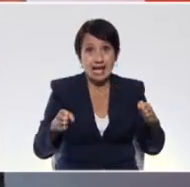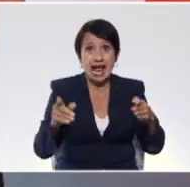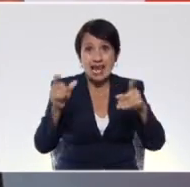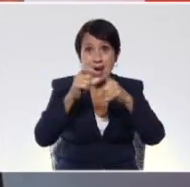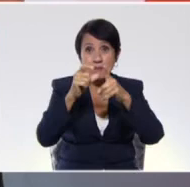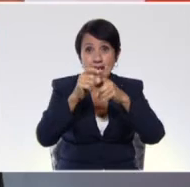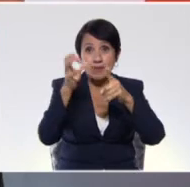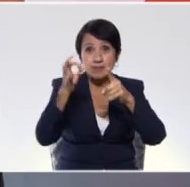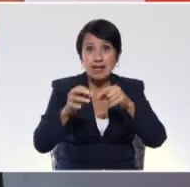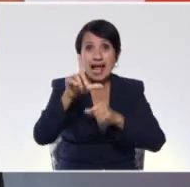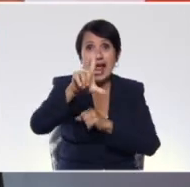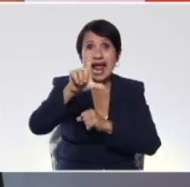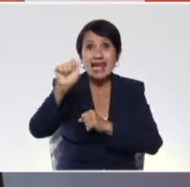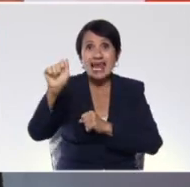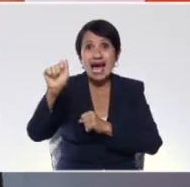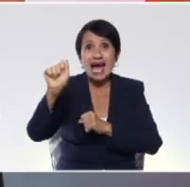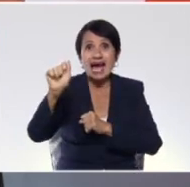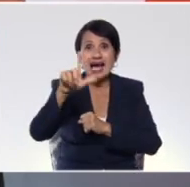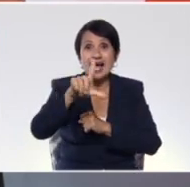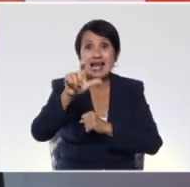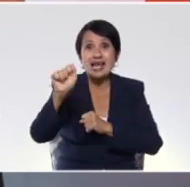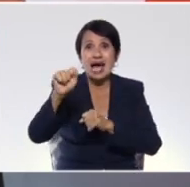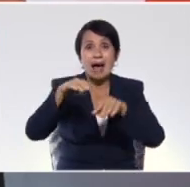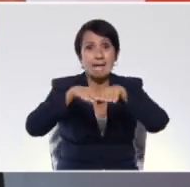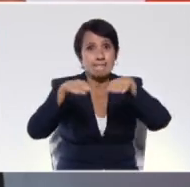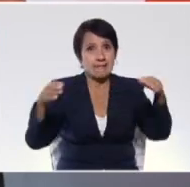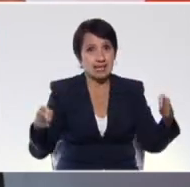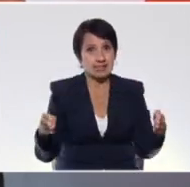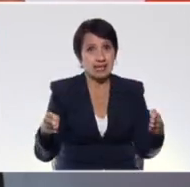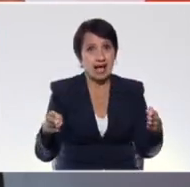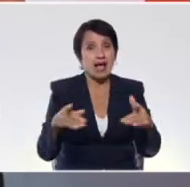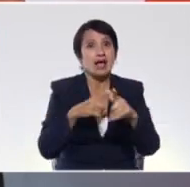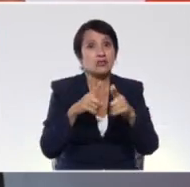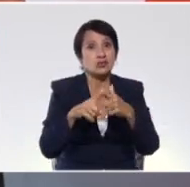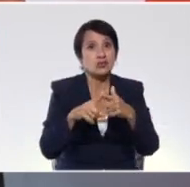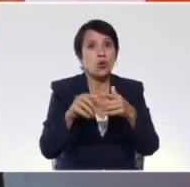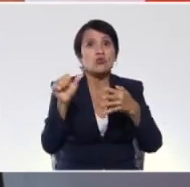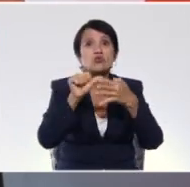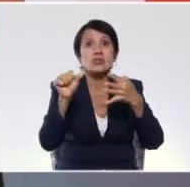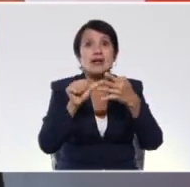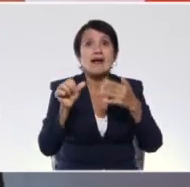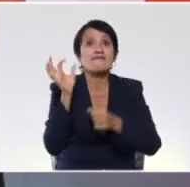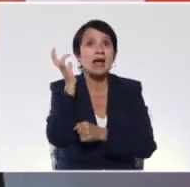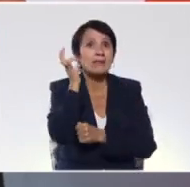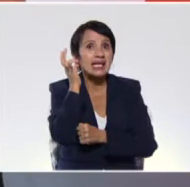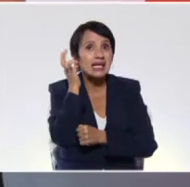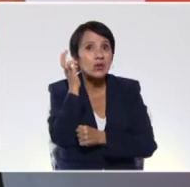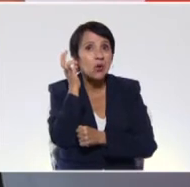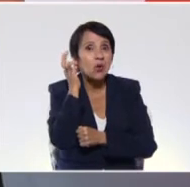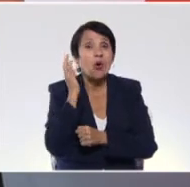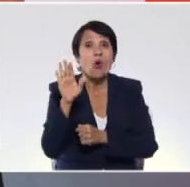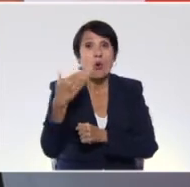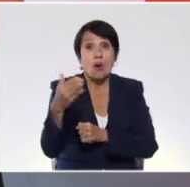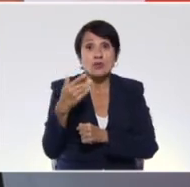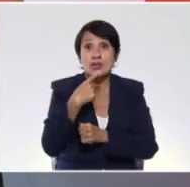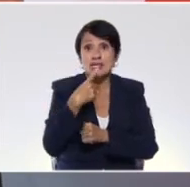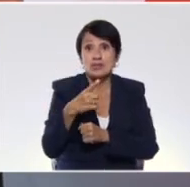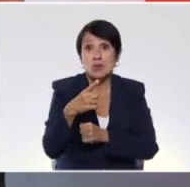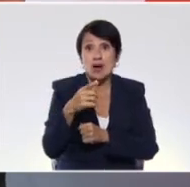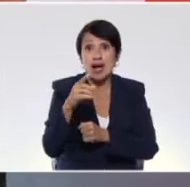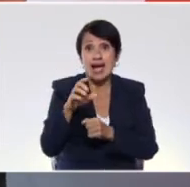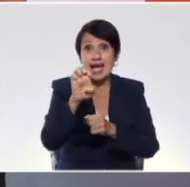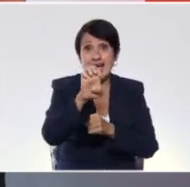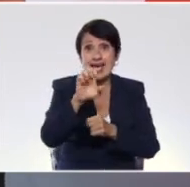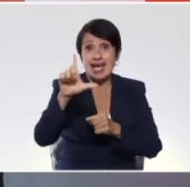utilizar allí es la, la mesa, por lo tanto mesa sería entonces un sustantivo femenino, cuando decimos árbol,